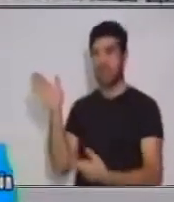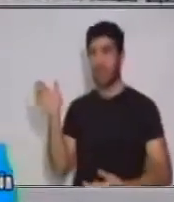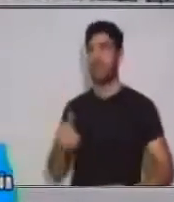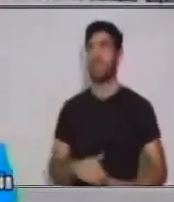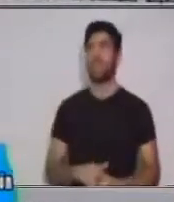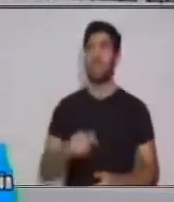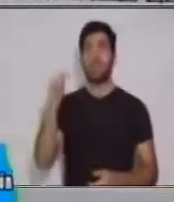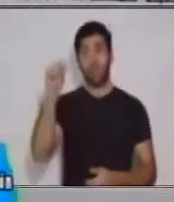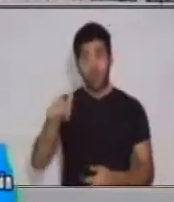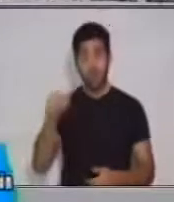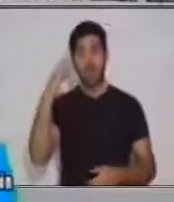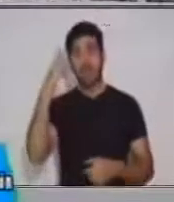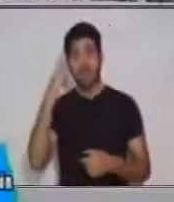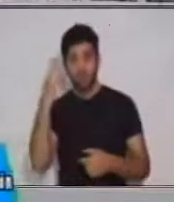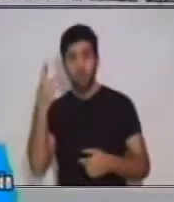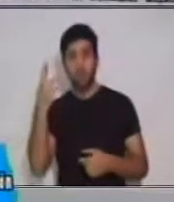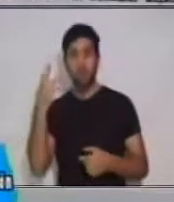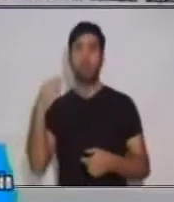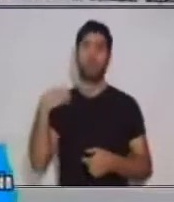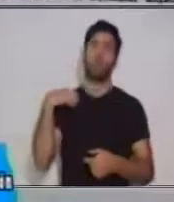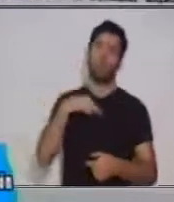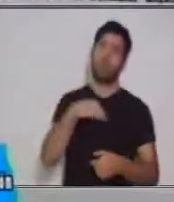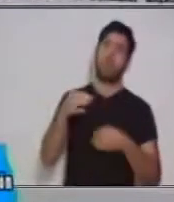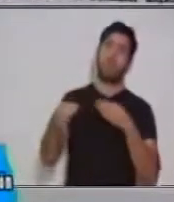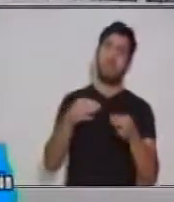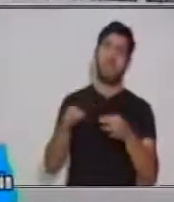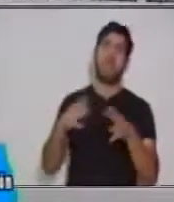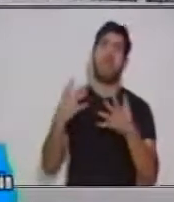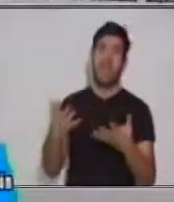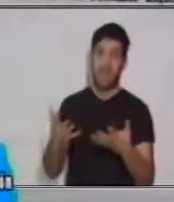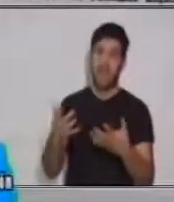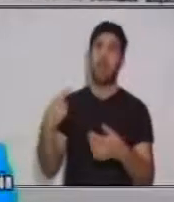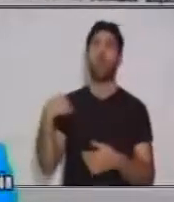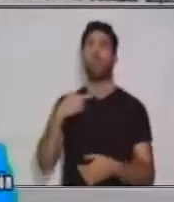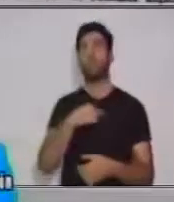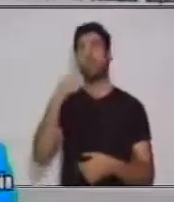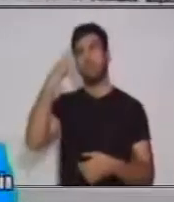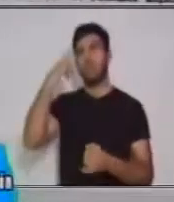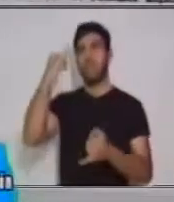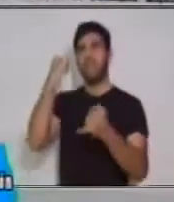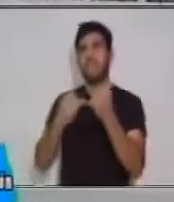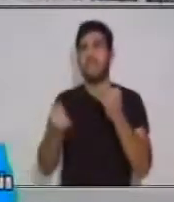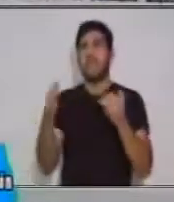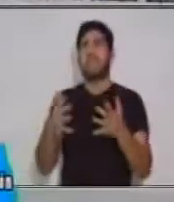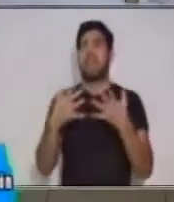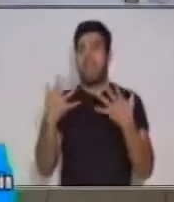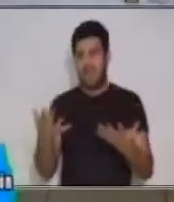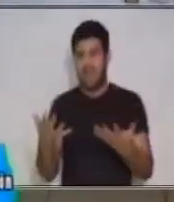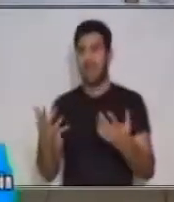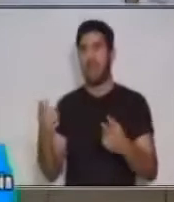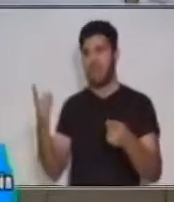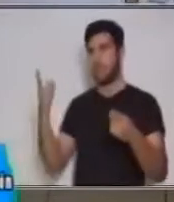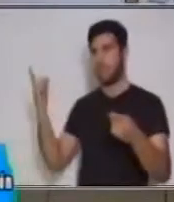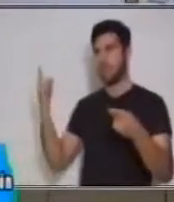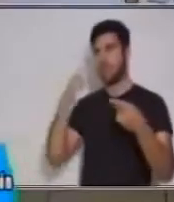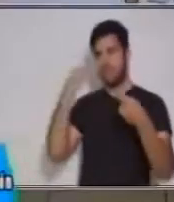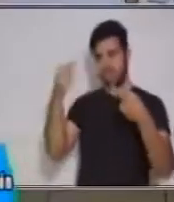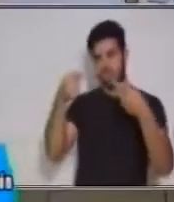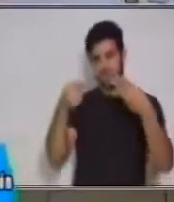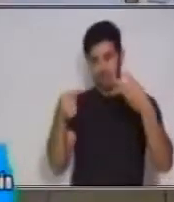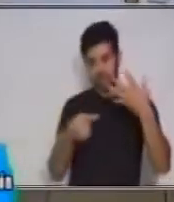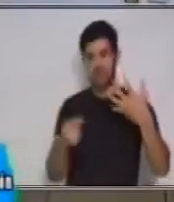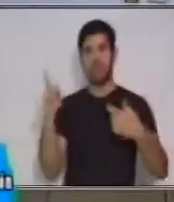lo cual nos permite inferir que, lo lo cual apunta a la conclusión de que. Entonces, acá veremos un